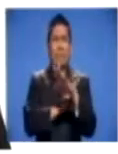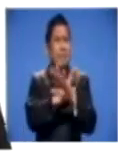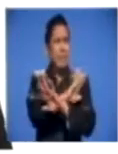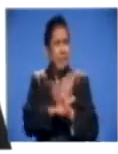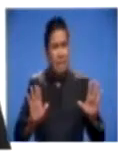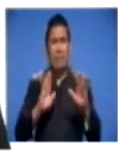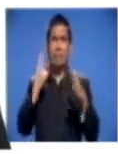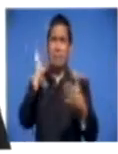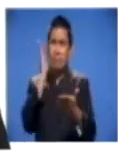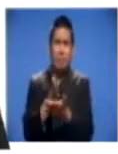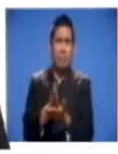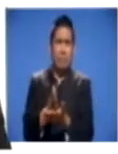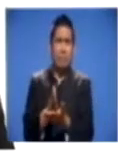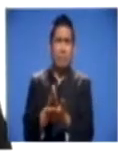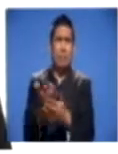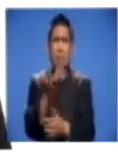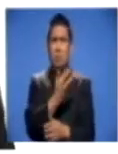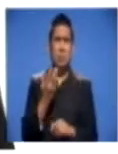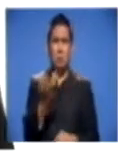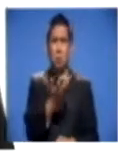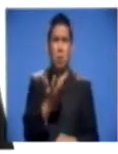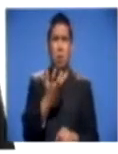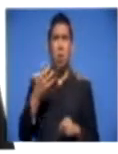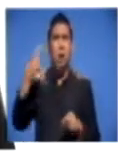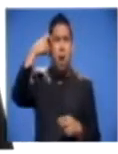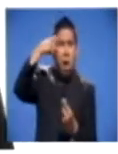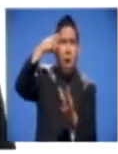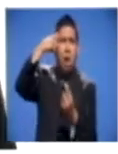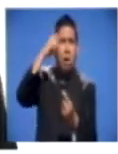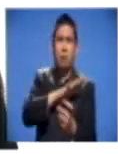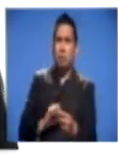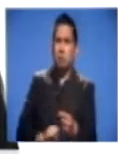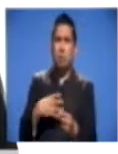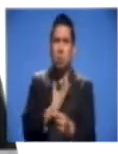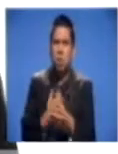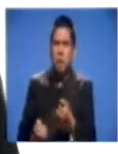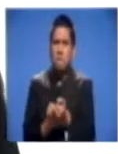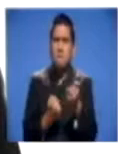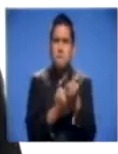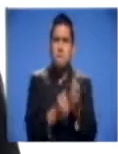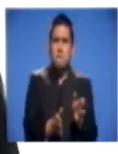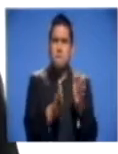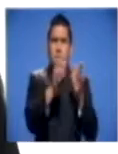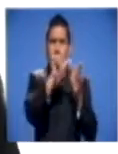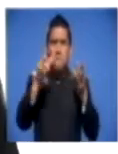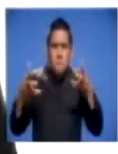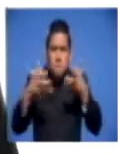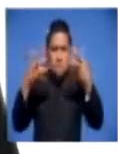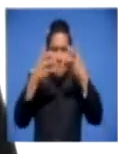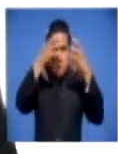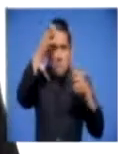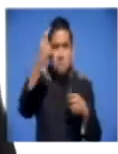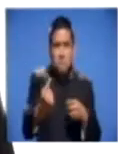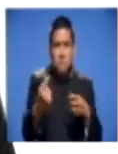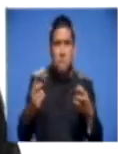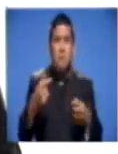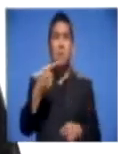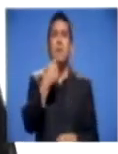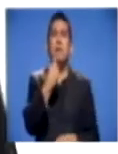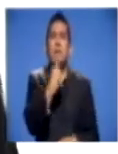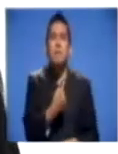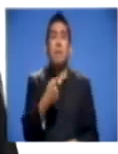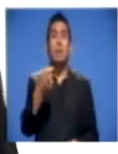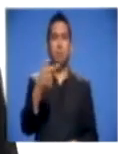extorsiones en El Salvador. Por eso vamos a fortalecer las capacidades de investigación científica de la PNC